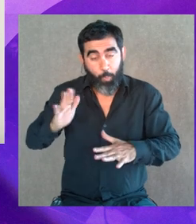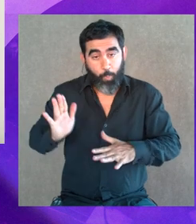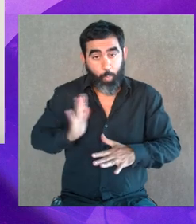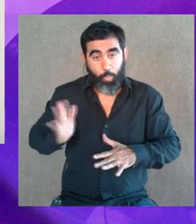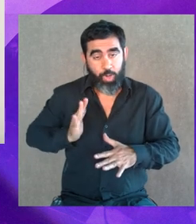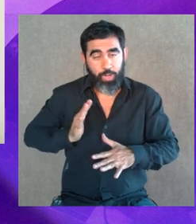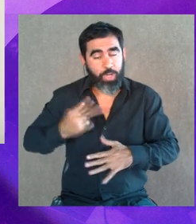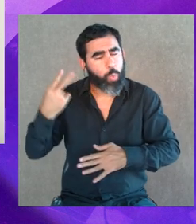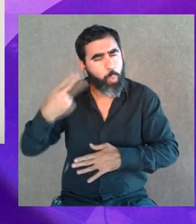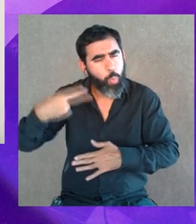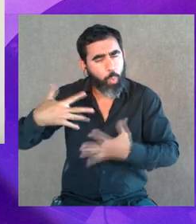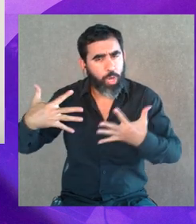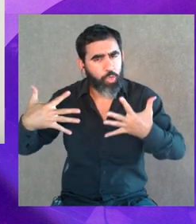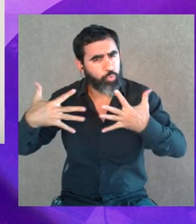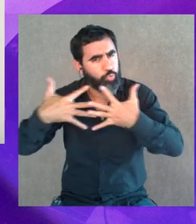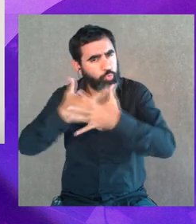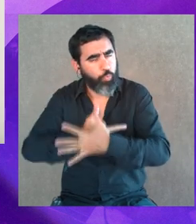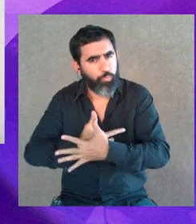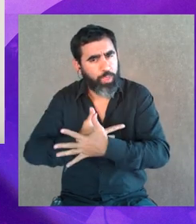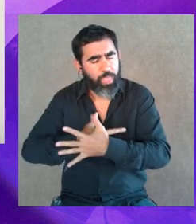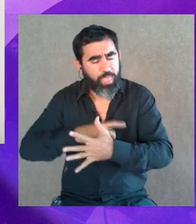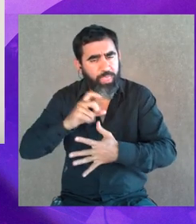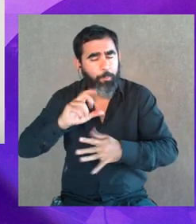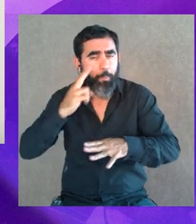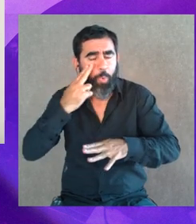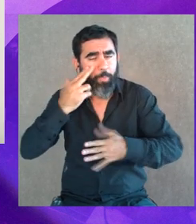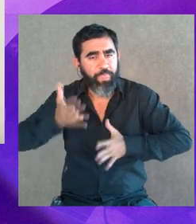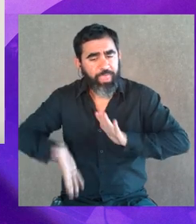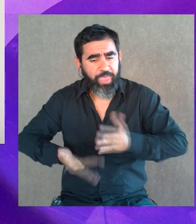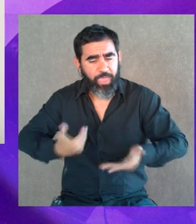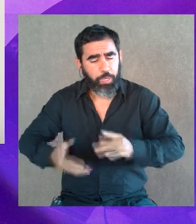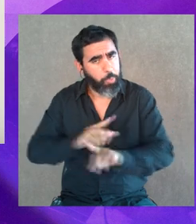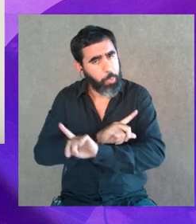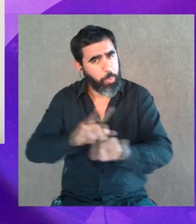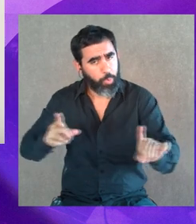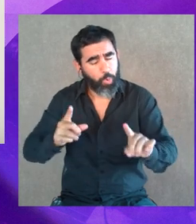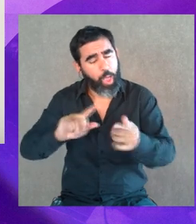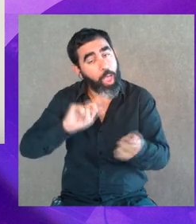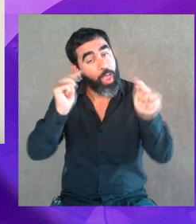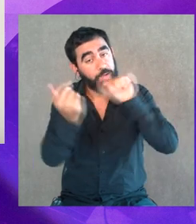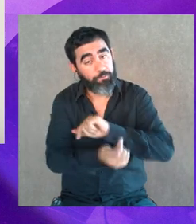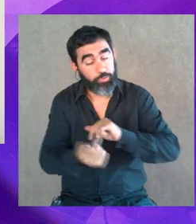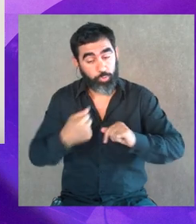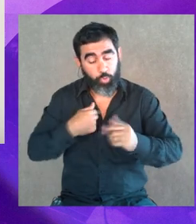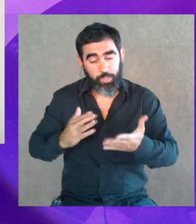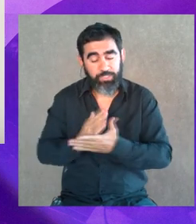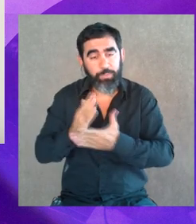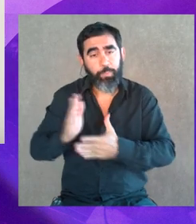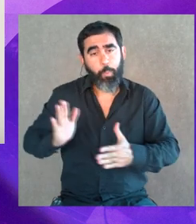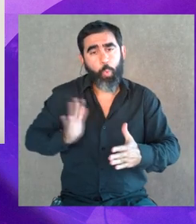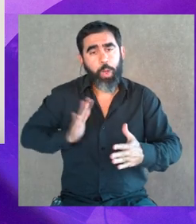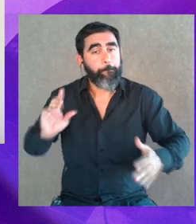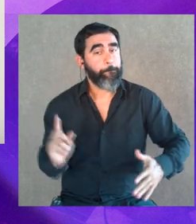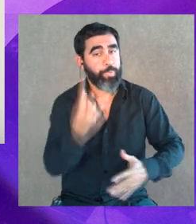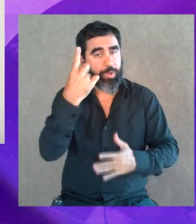mujer, nunca sufrí una diferencia de género, ¿no? Al contrario, en realidad, en lo que yo hago siempre la mujer